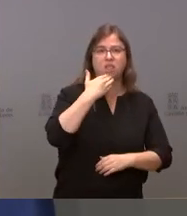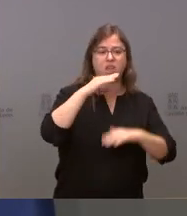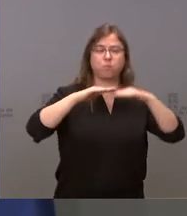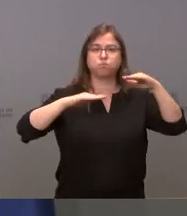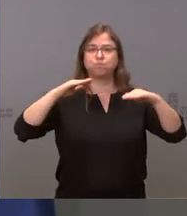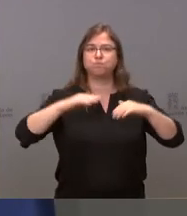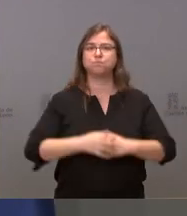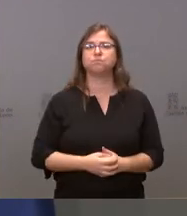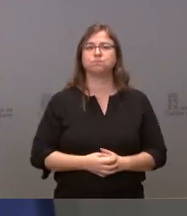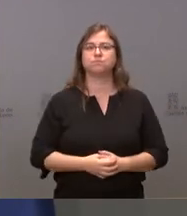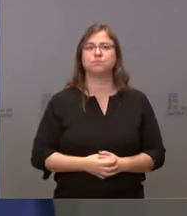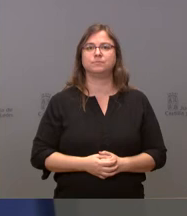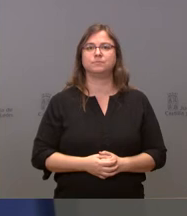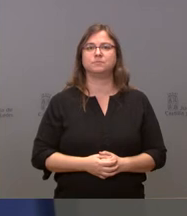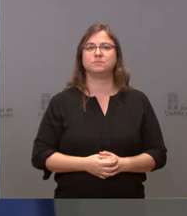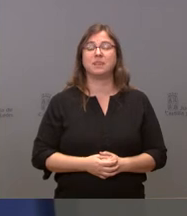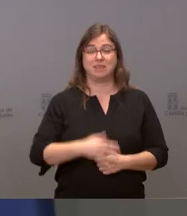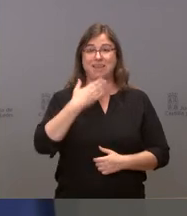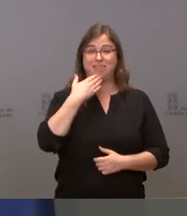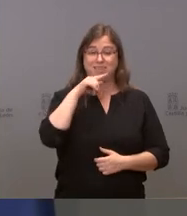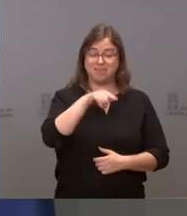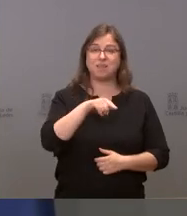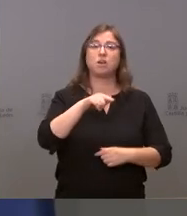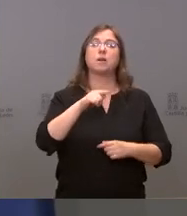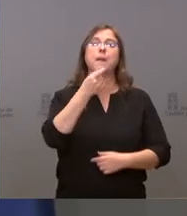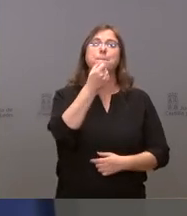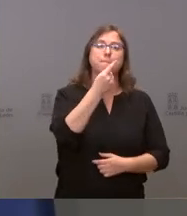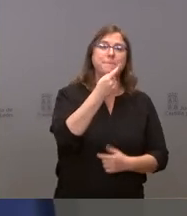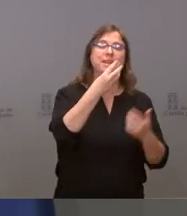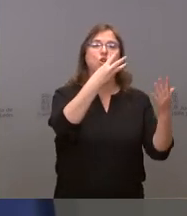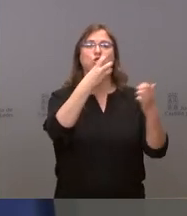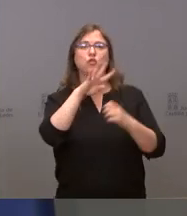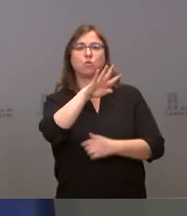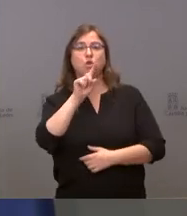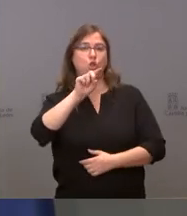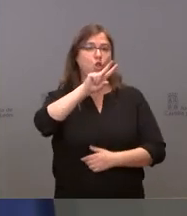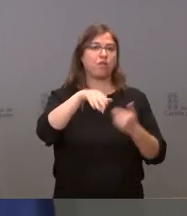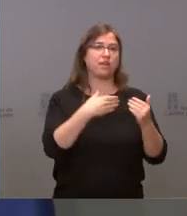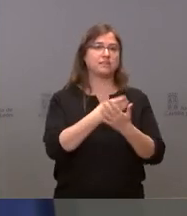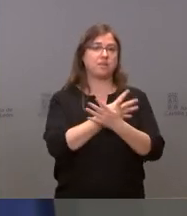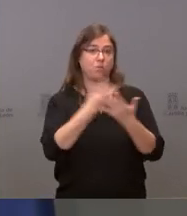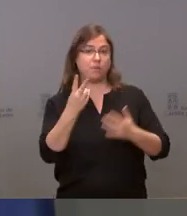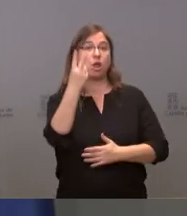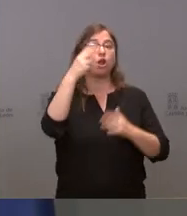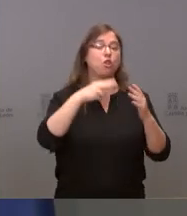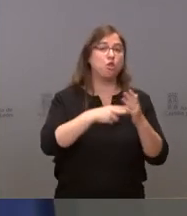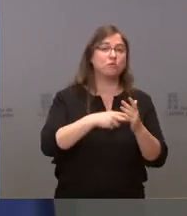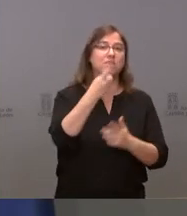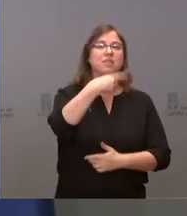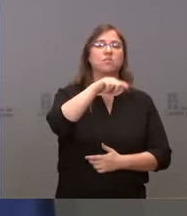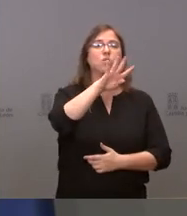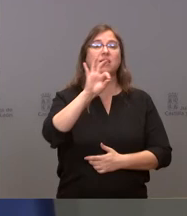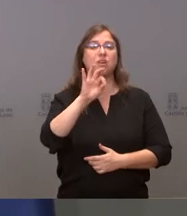1.841, de 12 a 19, 2.145, de 20 a 29.